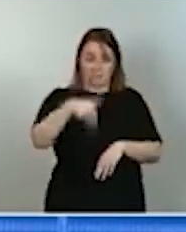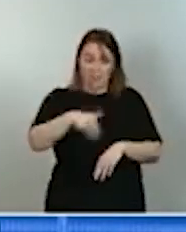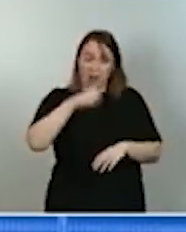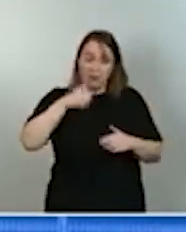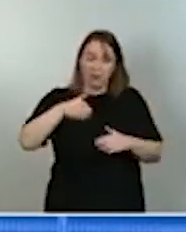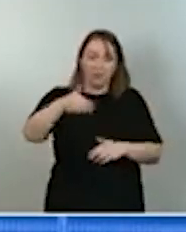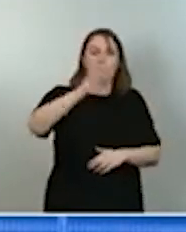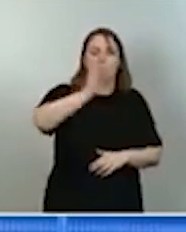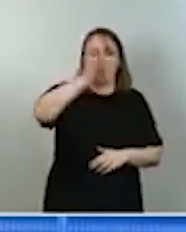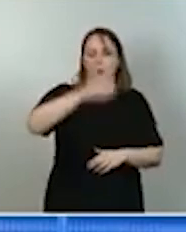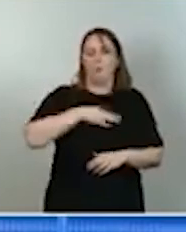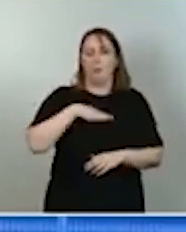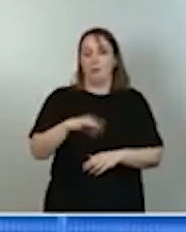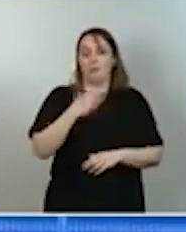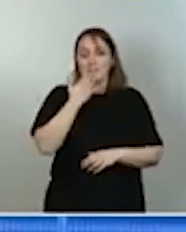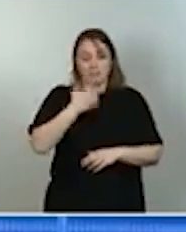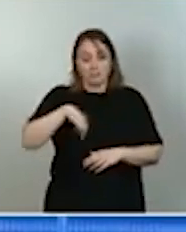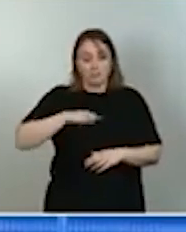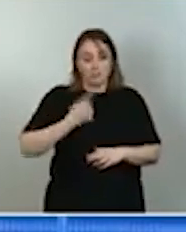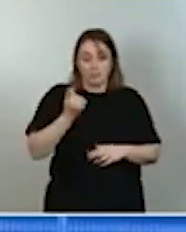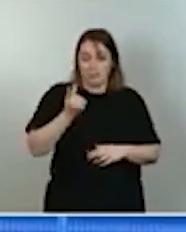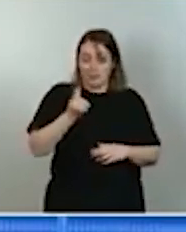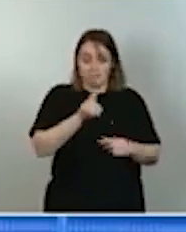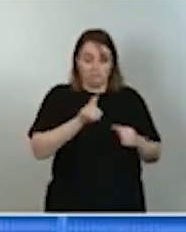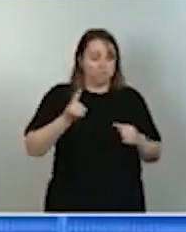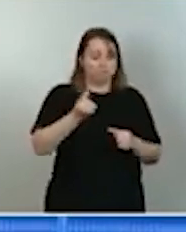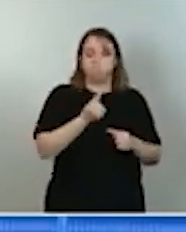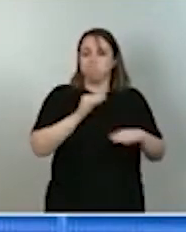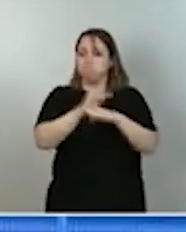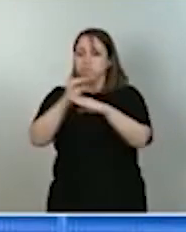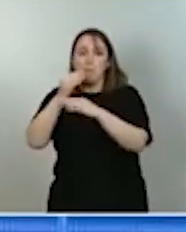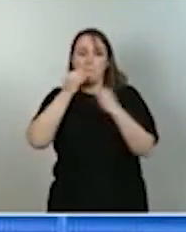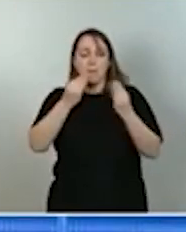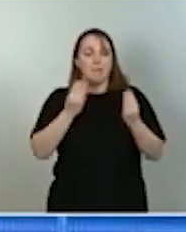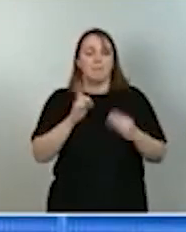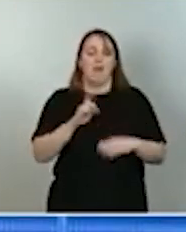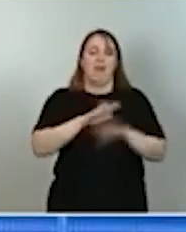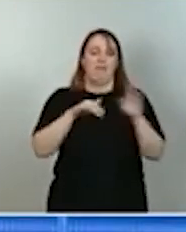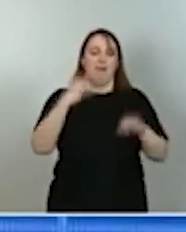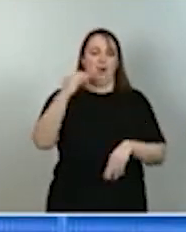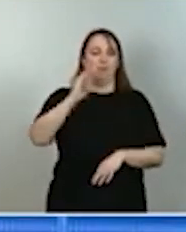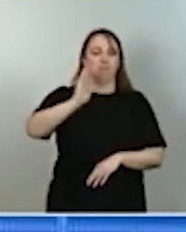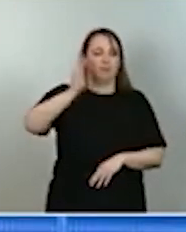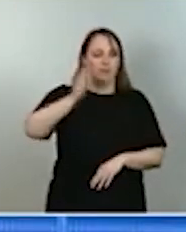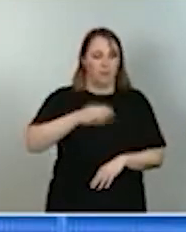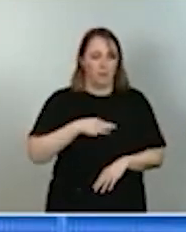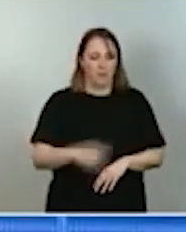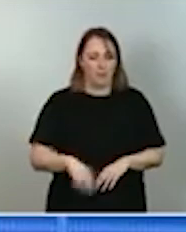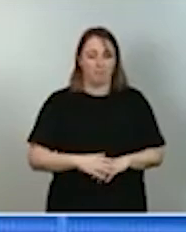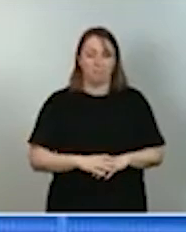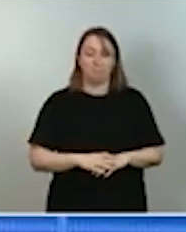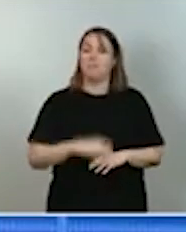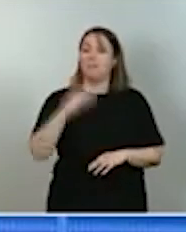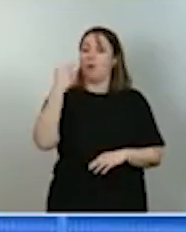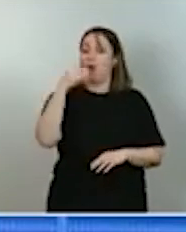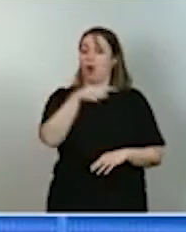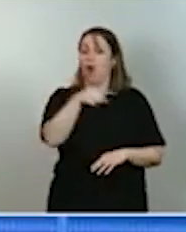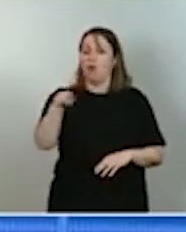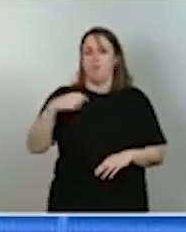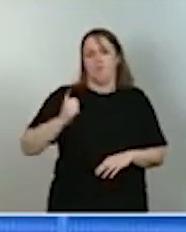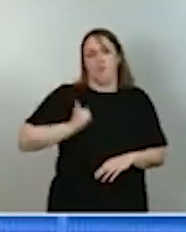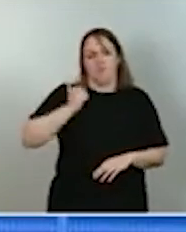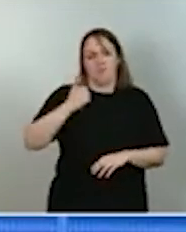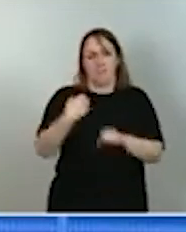adecuadamente en la modernización de nuestro modelo productivo y en un nuevo contrato social, para dar a los jóvenes oportunidades profesionales y